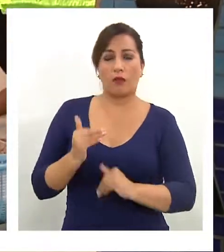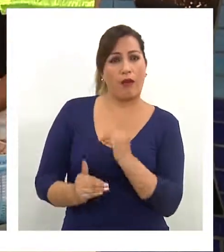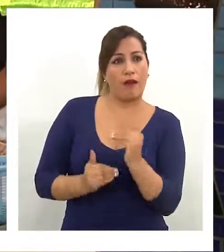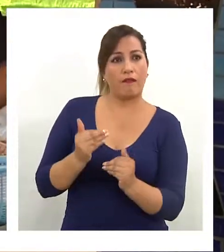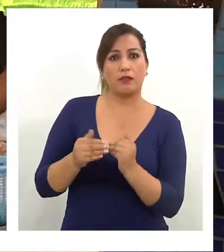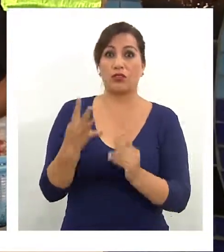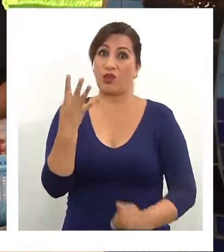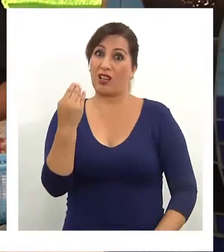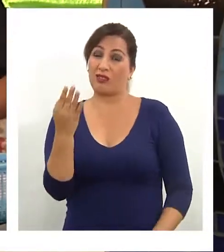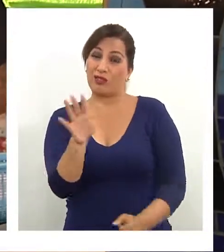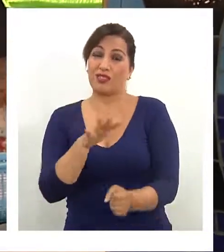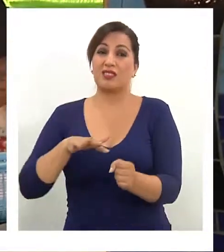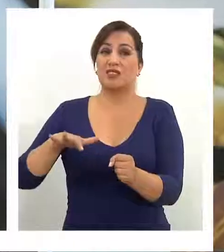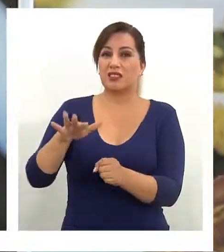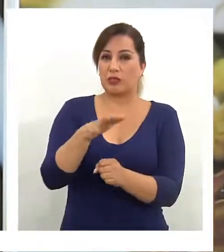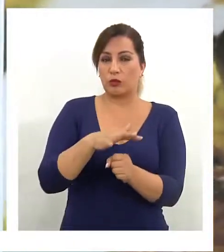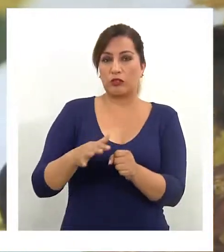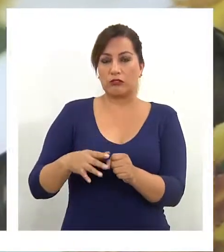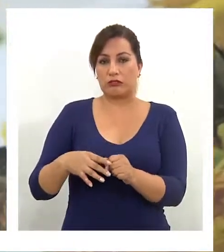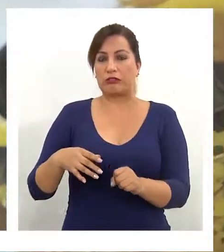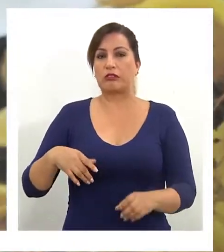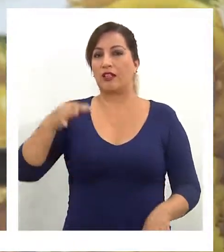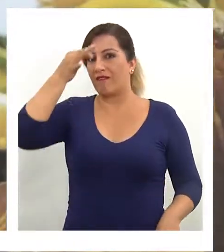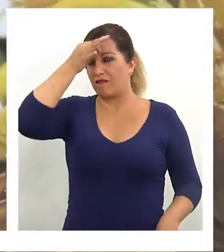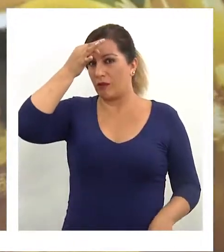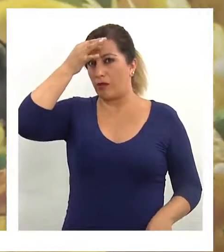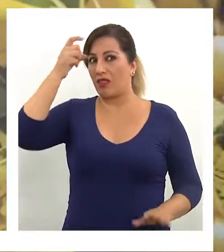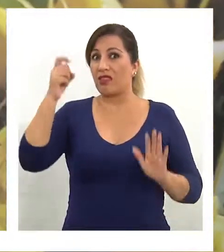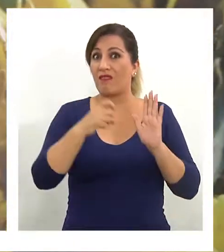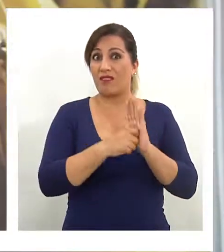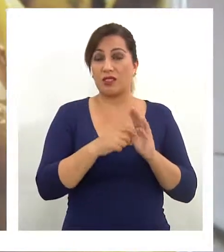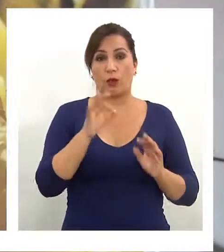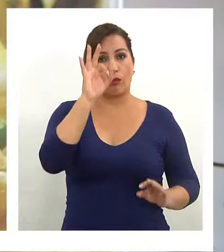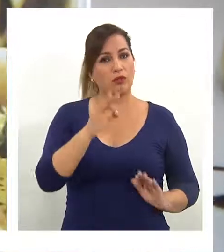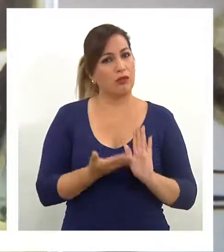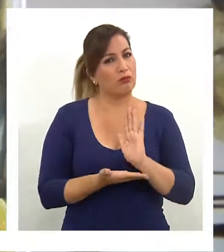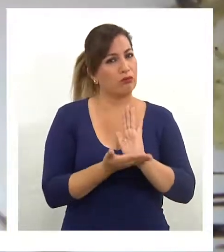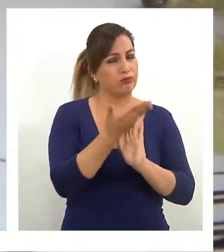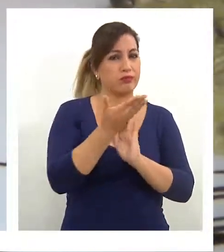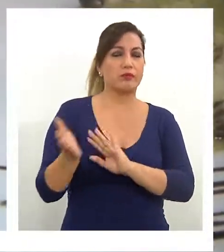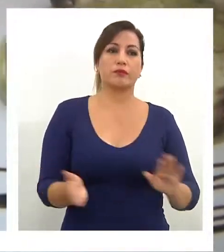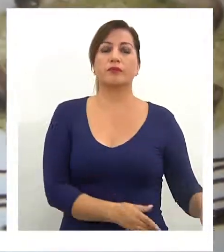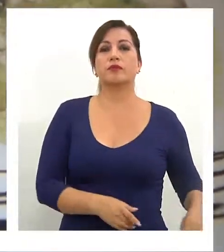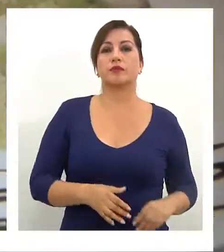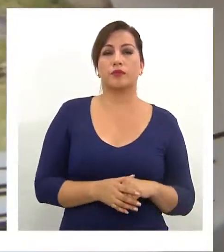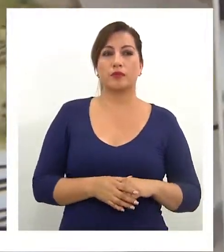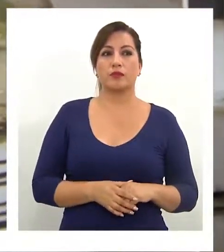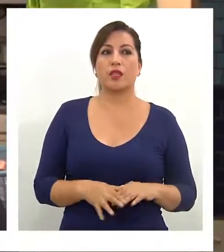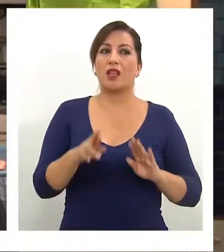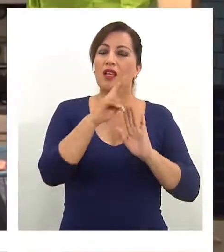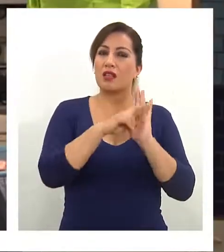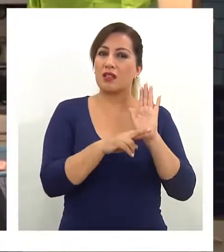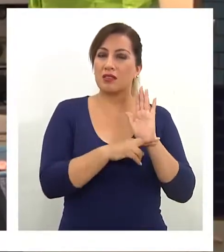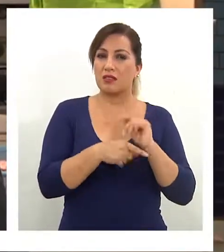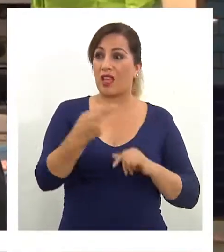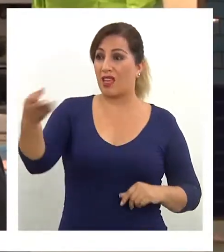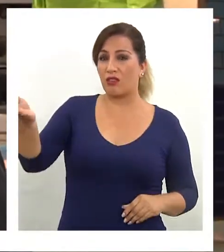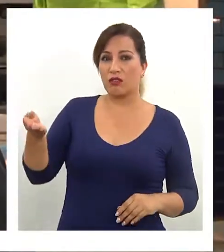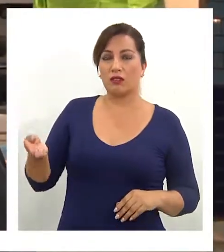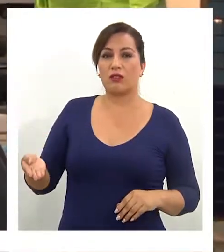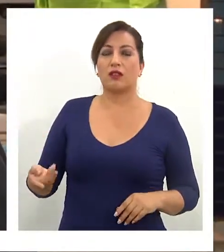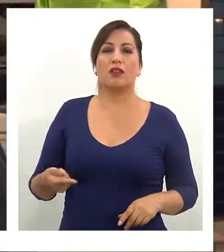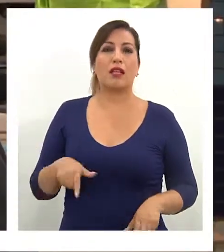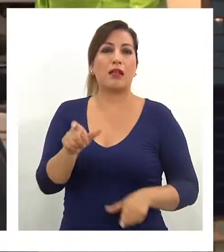pero que 14 casos de ETA en este periodo es una cifra muy alta. La receta que están dando ellos es una forma para que la gente